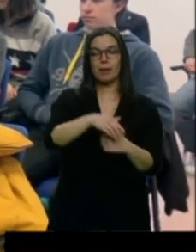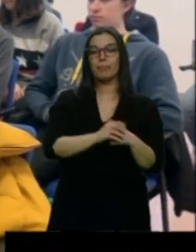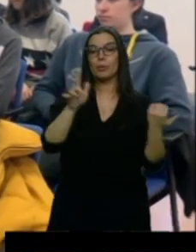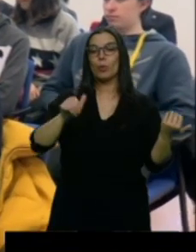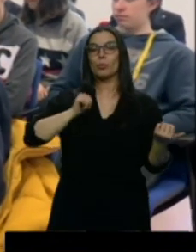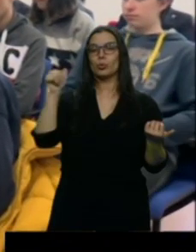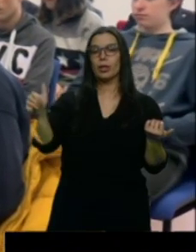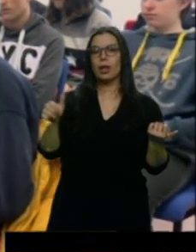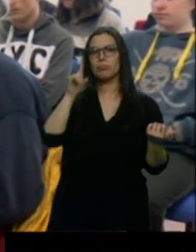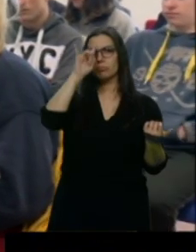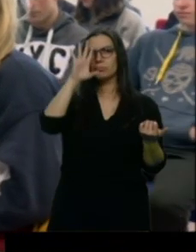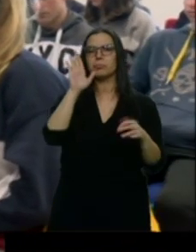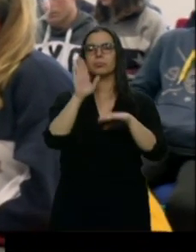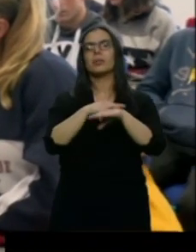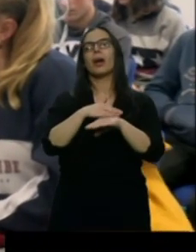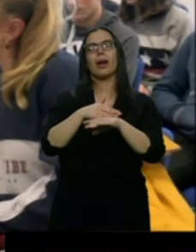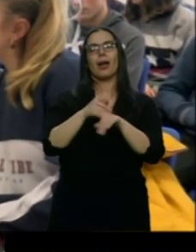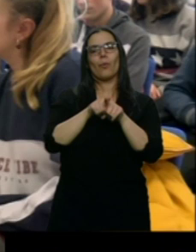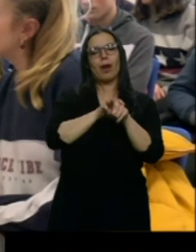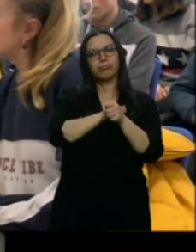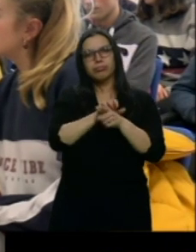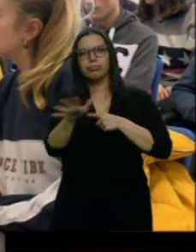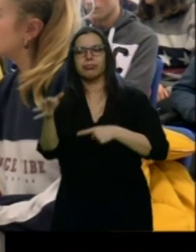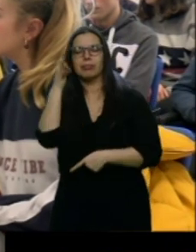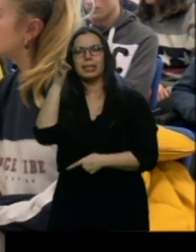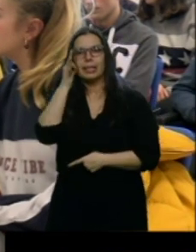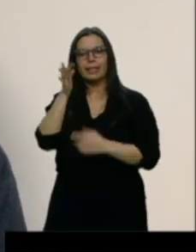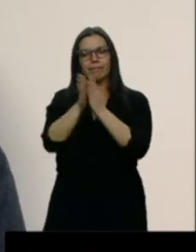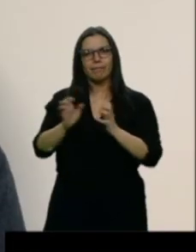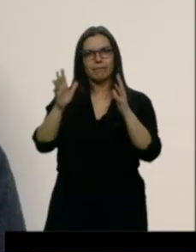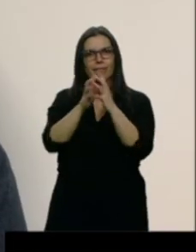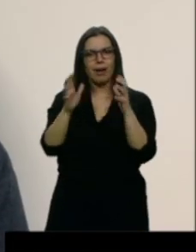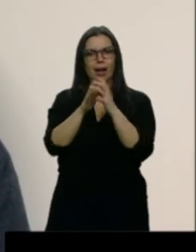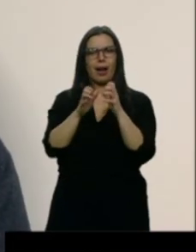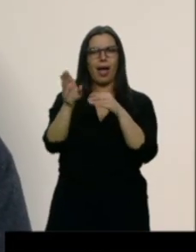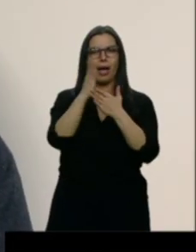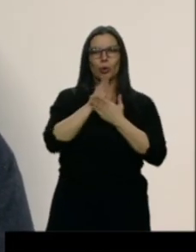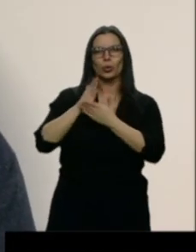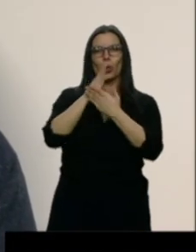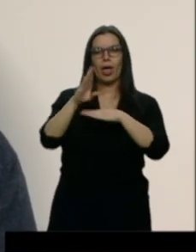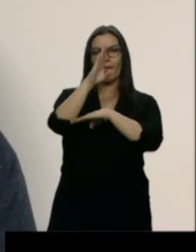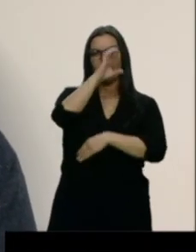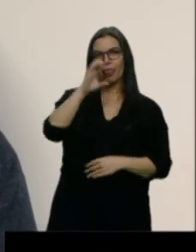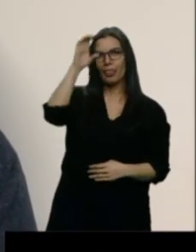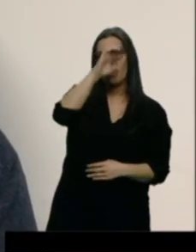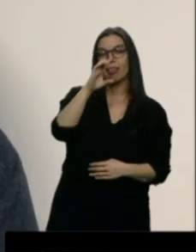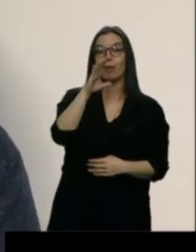incentivar la vocación científica de las más jóvenes y derribar los estereotipos que en algunos casos las condicionan.